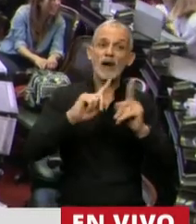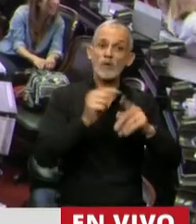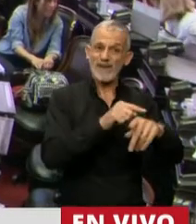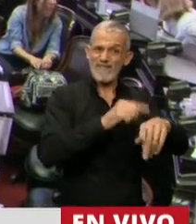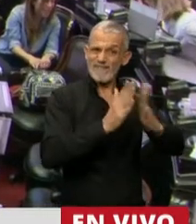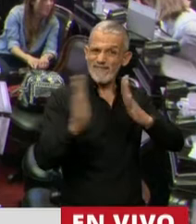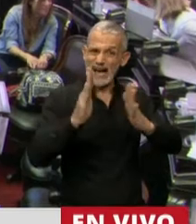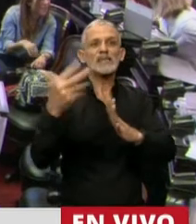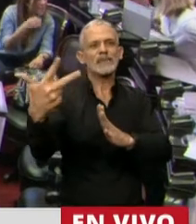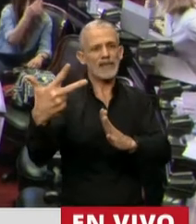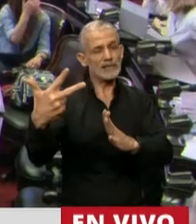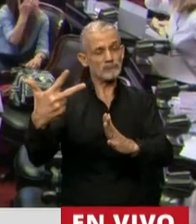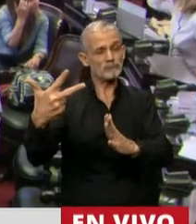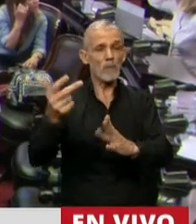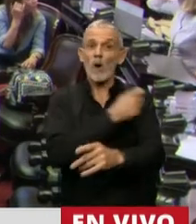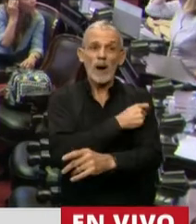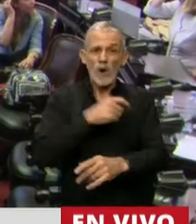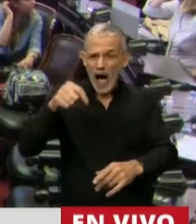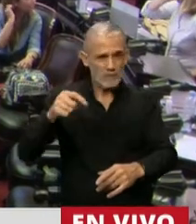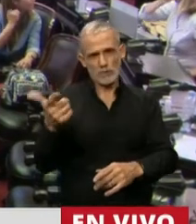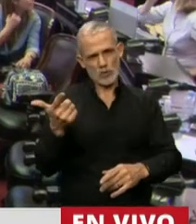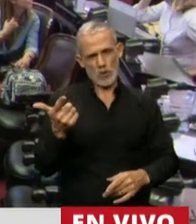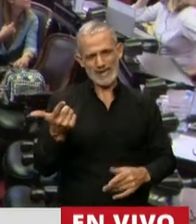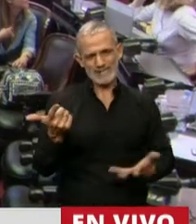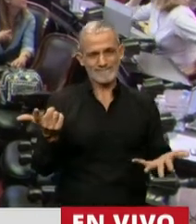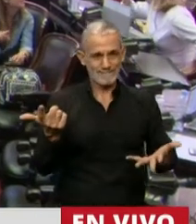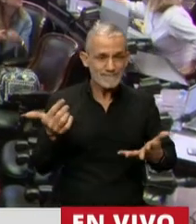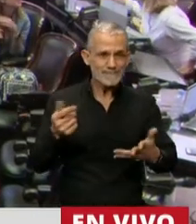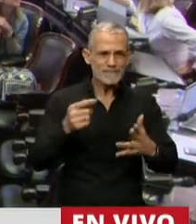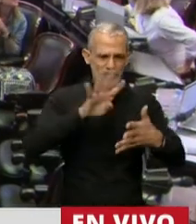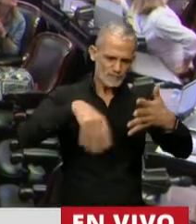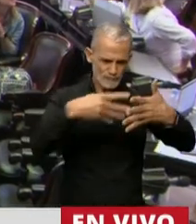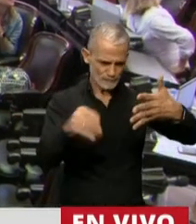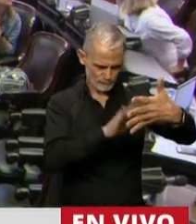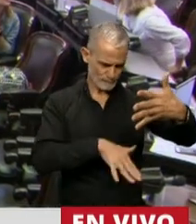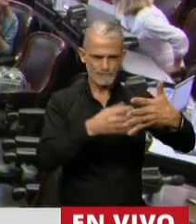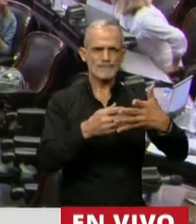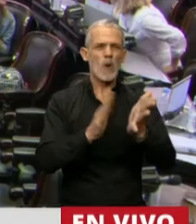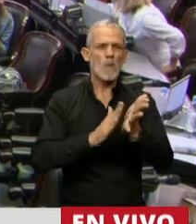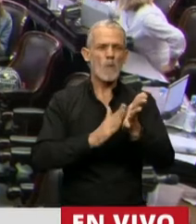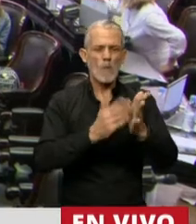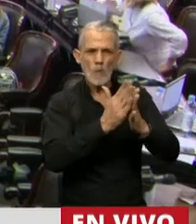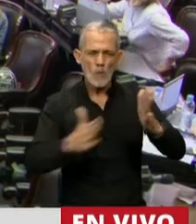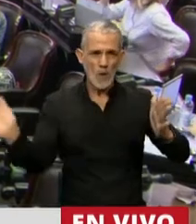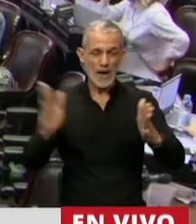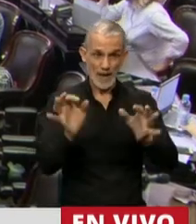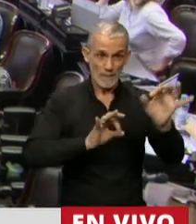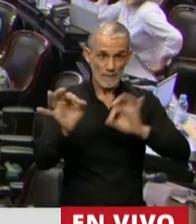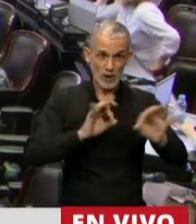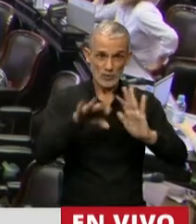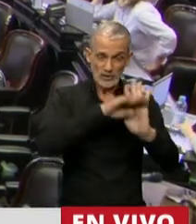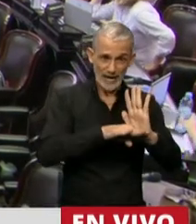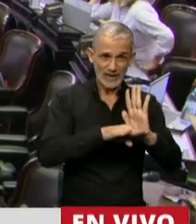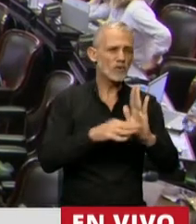3, pero no tenemos vacunas. El esquema que este proyecto